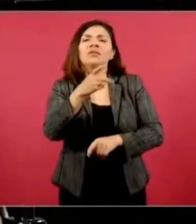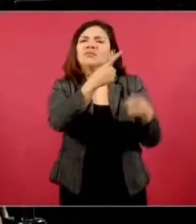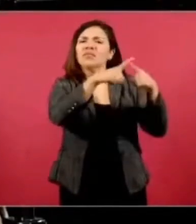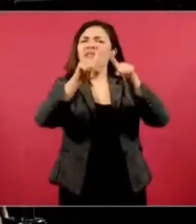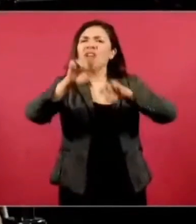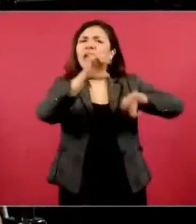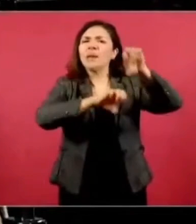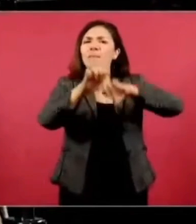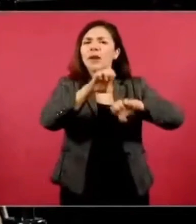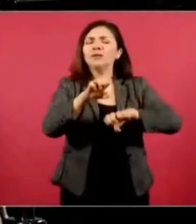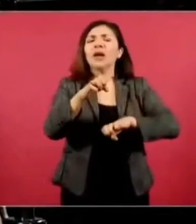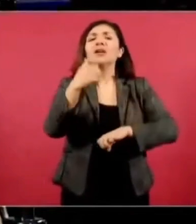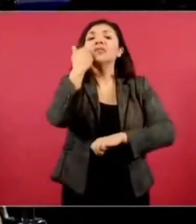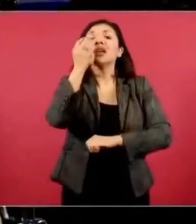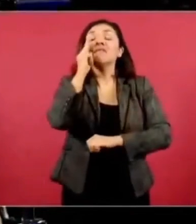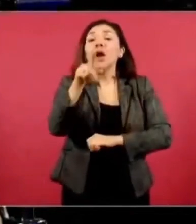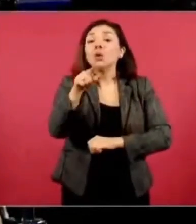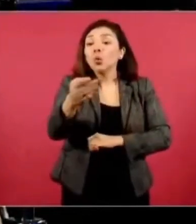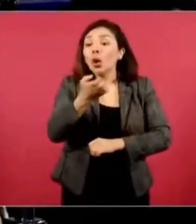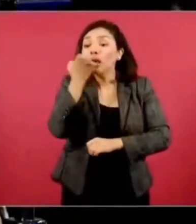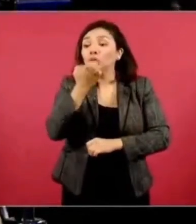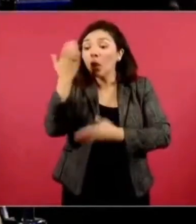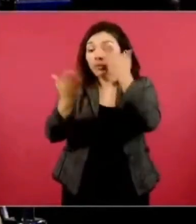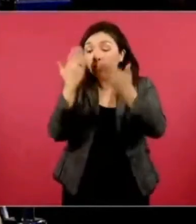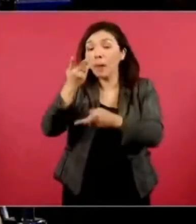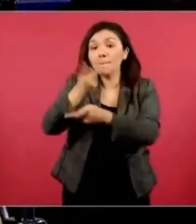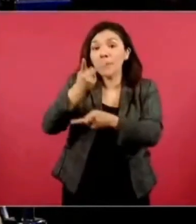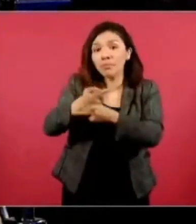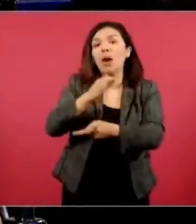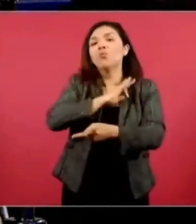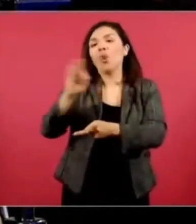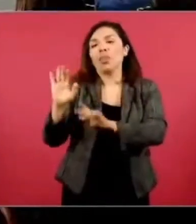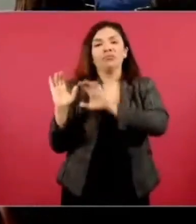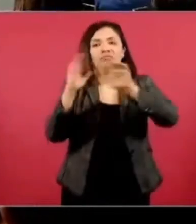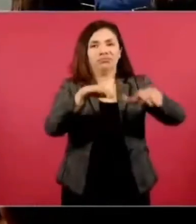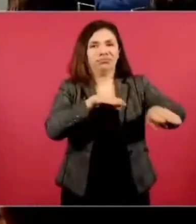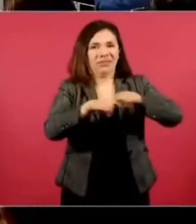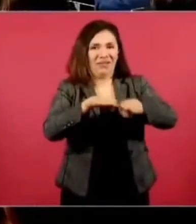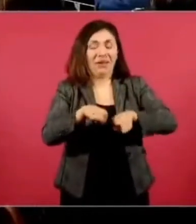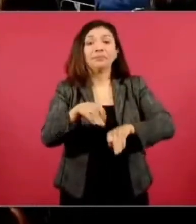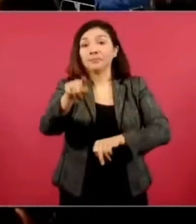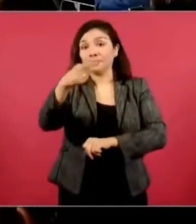ya piden básicamente el nivel bachillerato para poder contratar. Mira, aquí está.